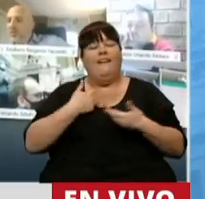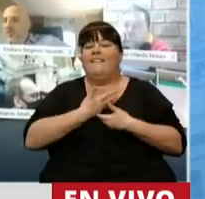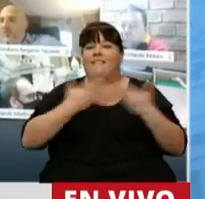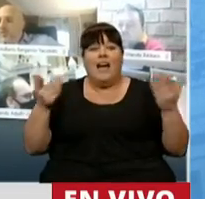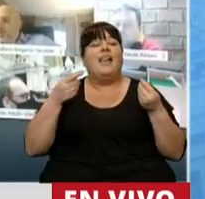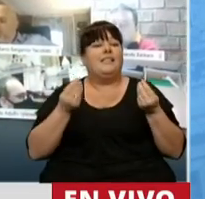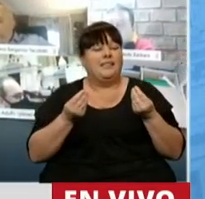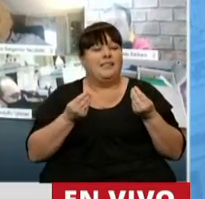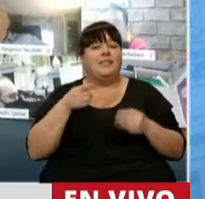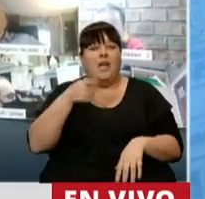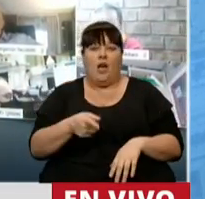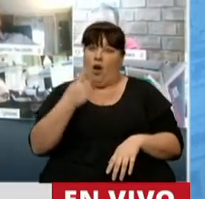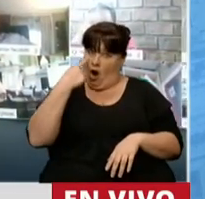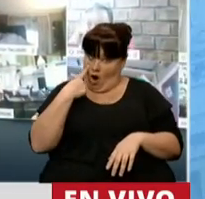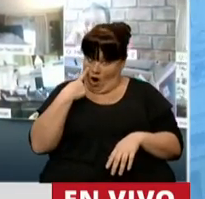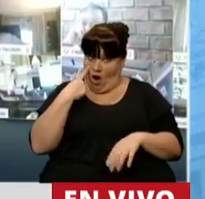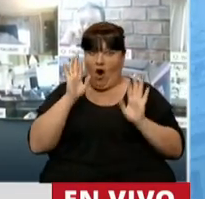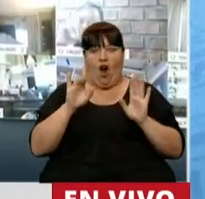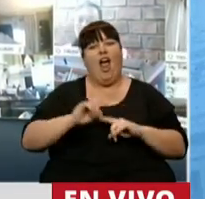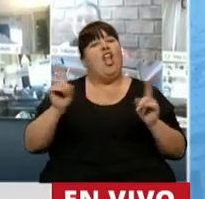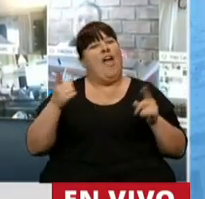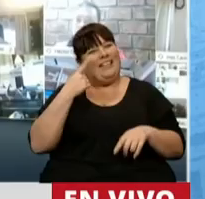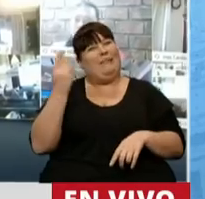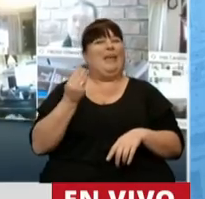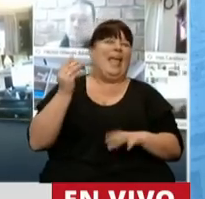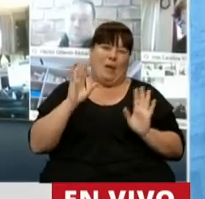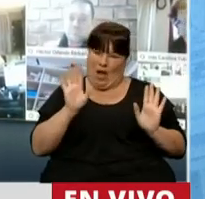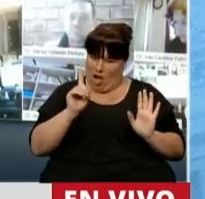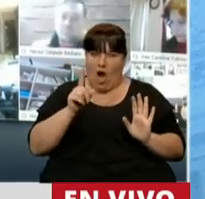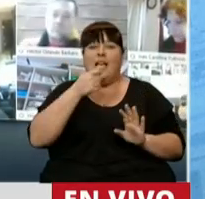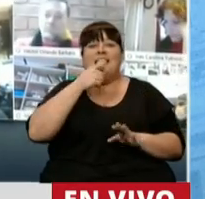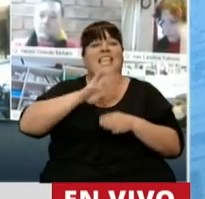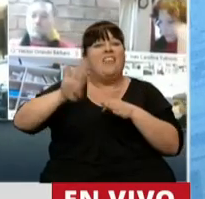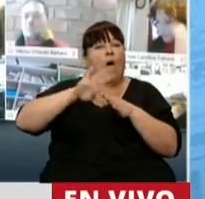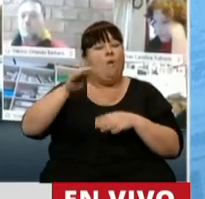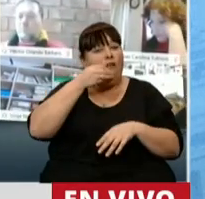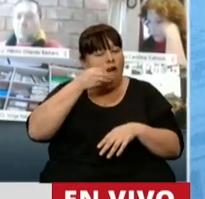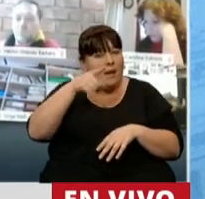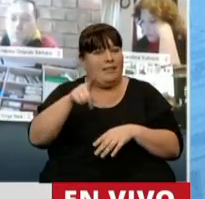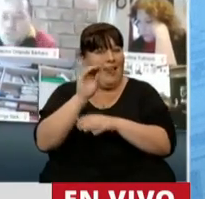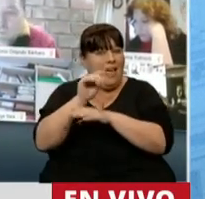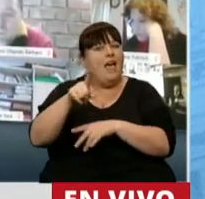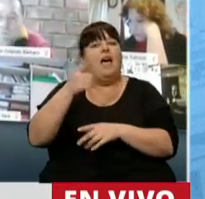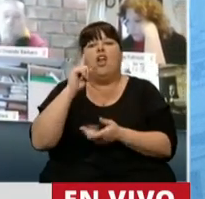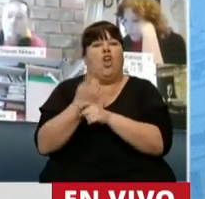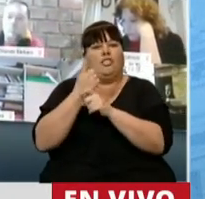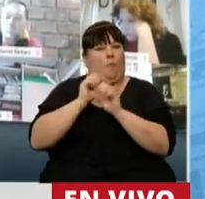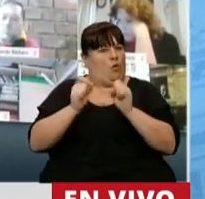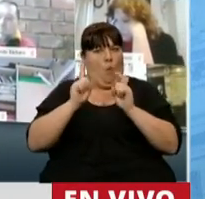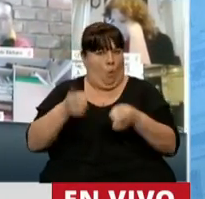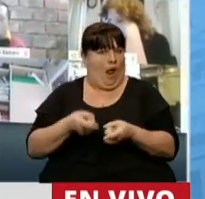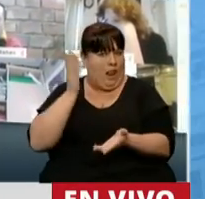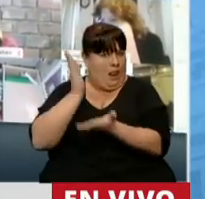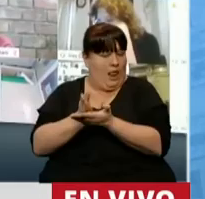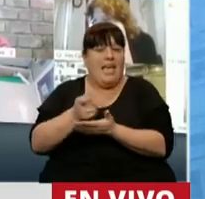satisface, que es guarda, no hay que ser pícaro, cuando hay deudas alimentarias las ejecuciones no se pueden suspender,